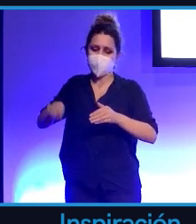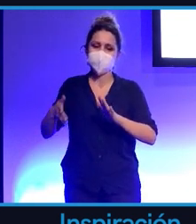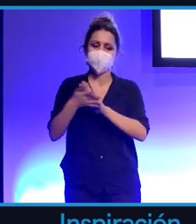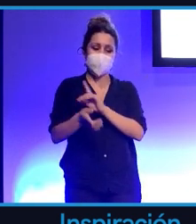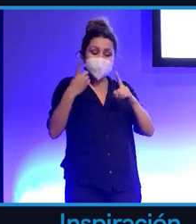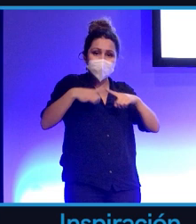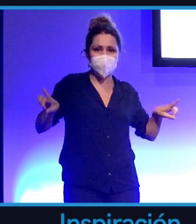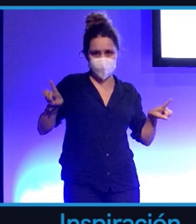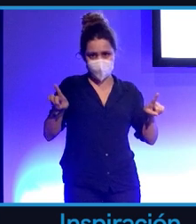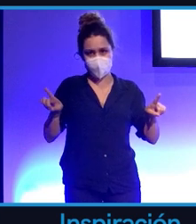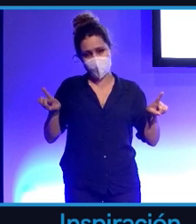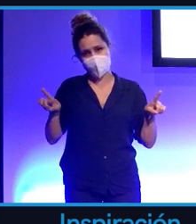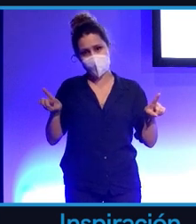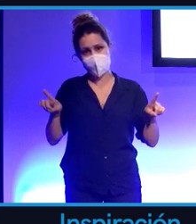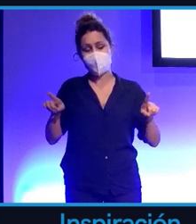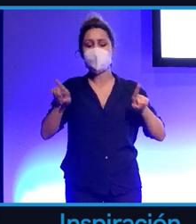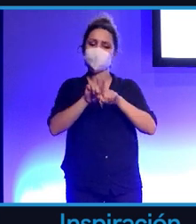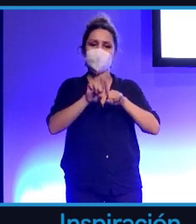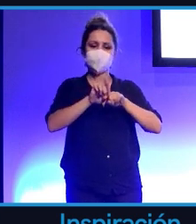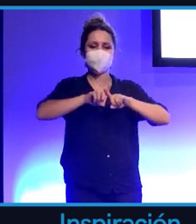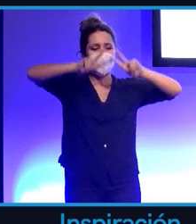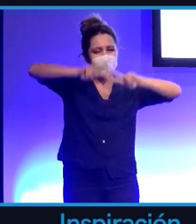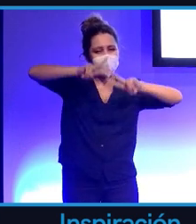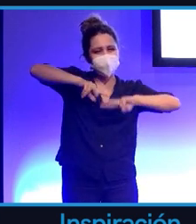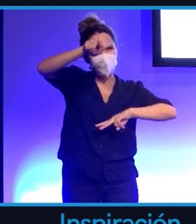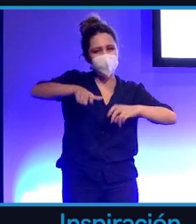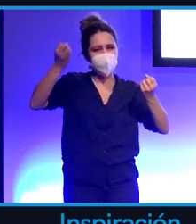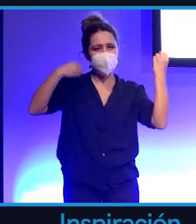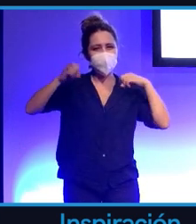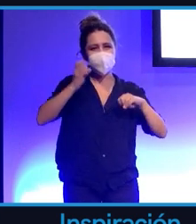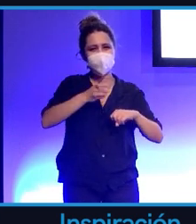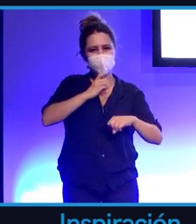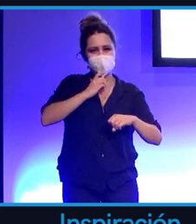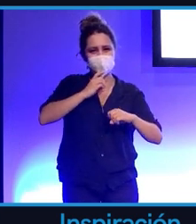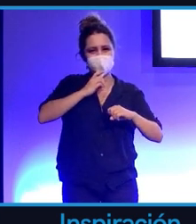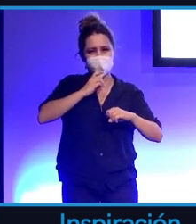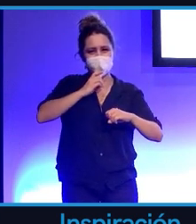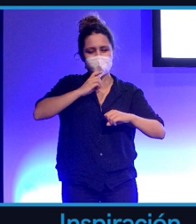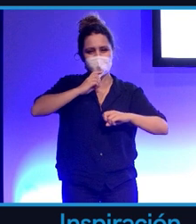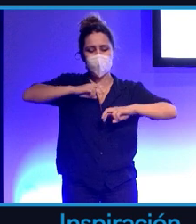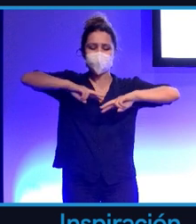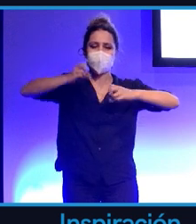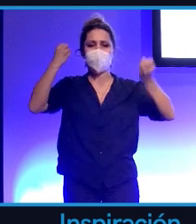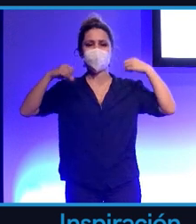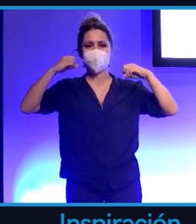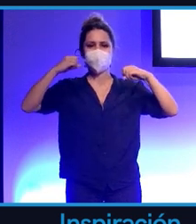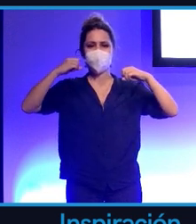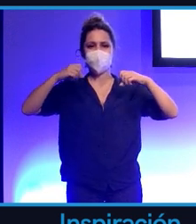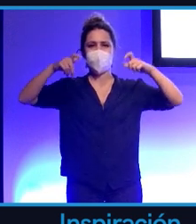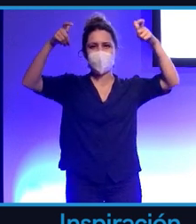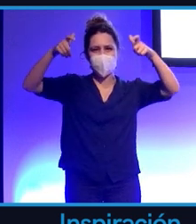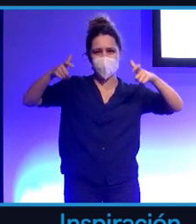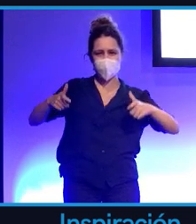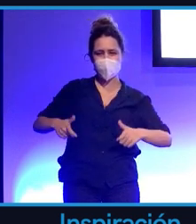que ir, como digo, a analizar el comportamiento humano, el comportamiento humano en toda su complejidad y desarrollar una tecnología más cercana